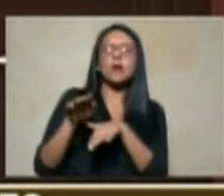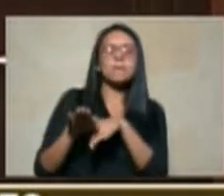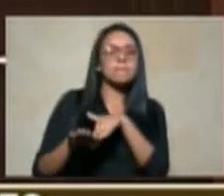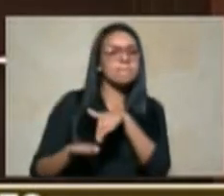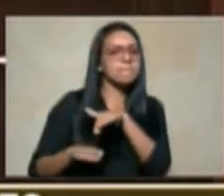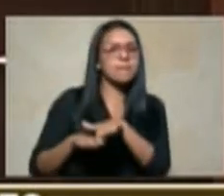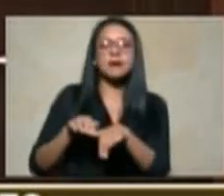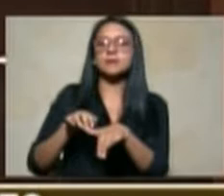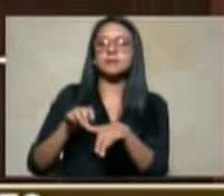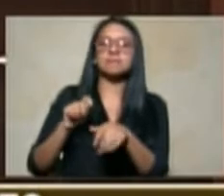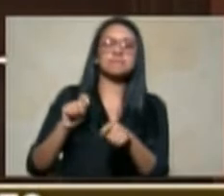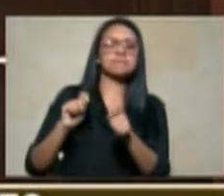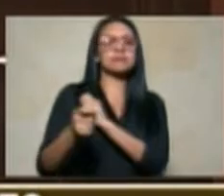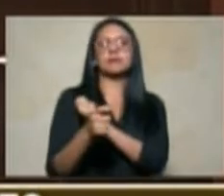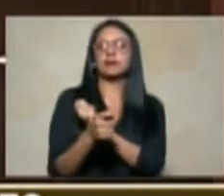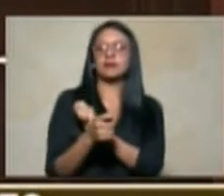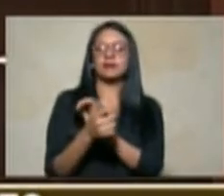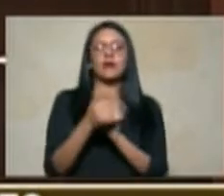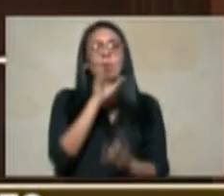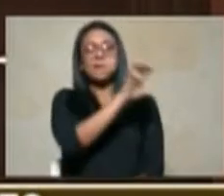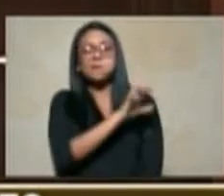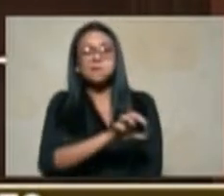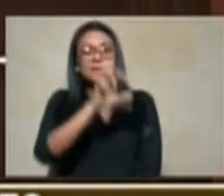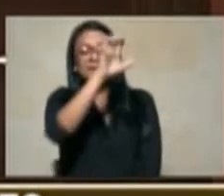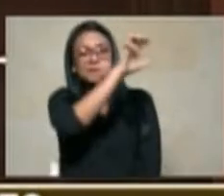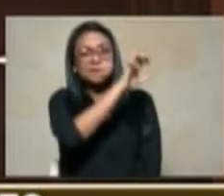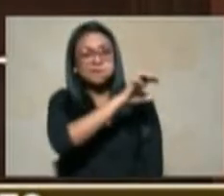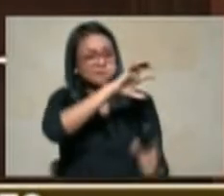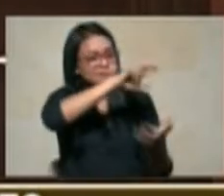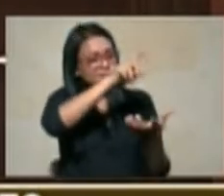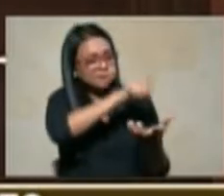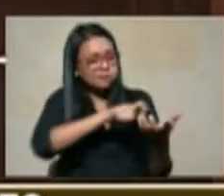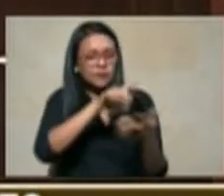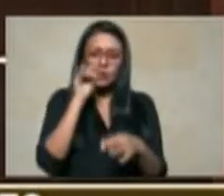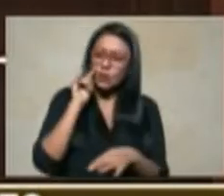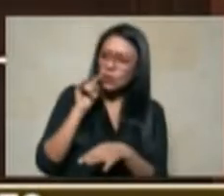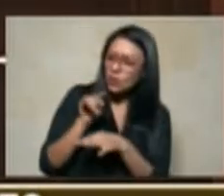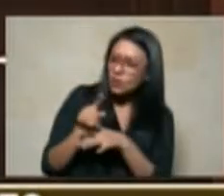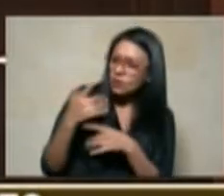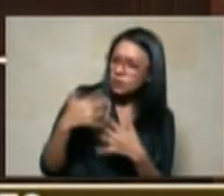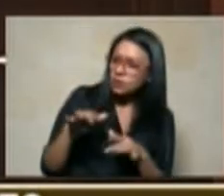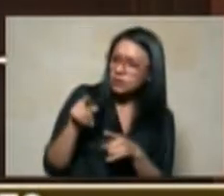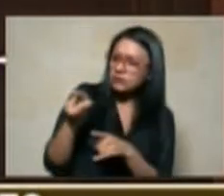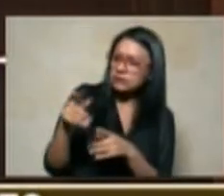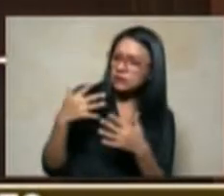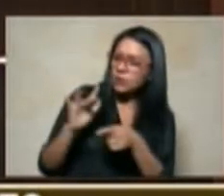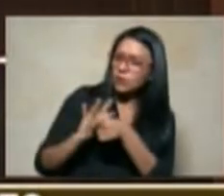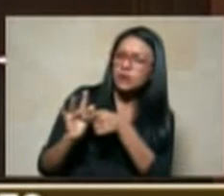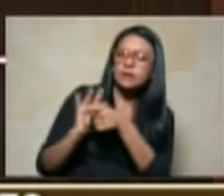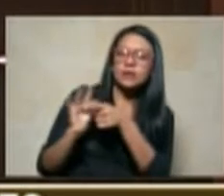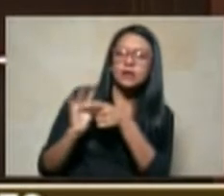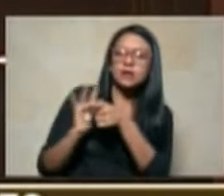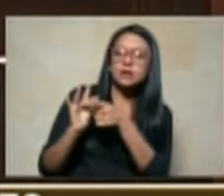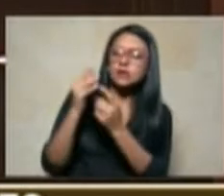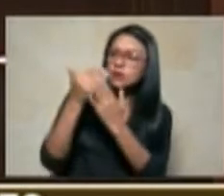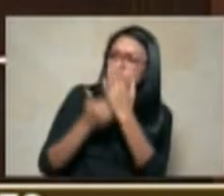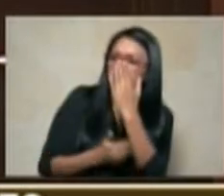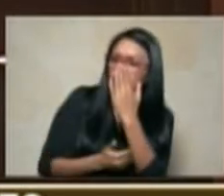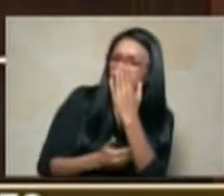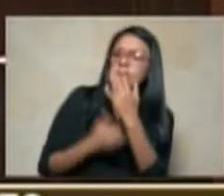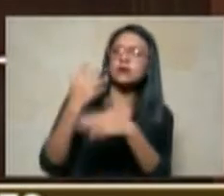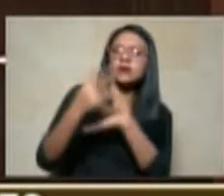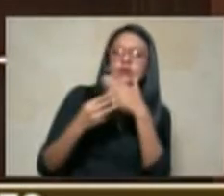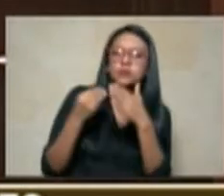países del mundo observan con detenimiento como ha sido la aplicación de este instrumento los resultados que ha